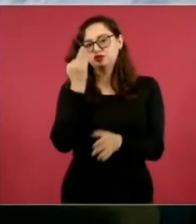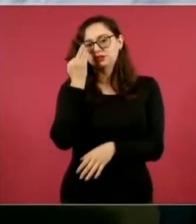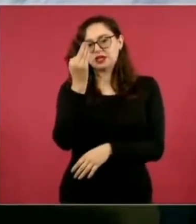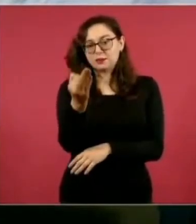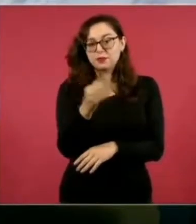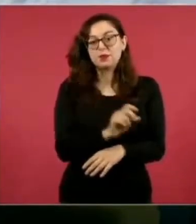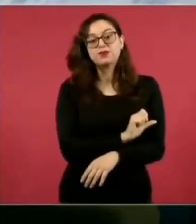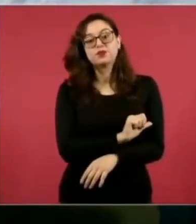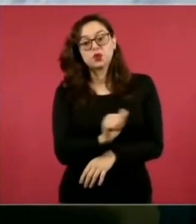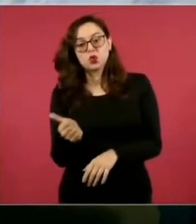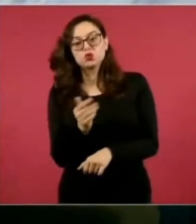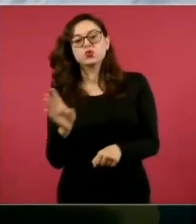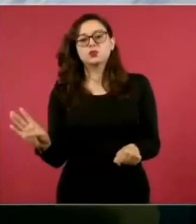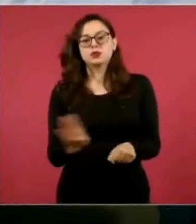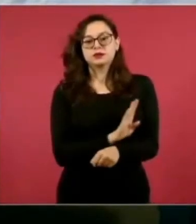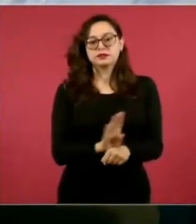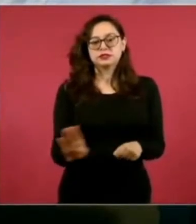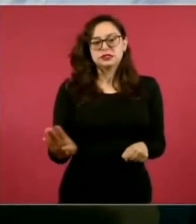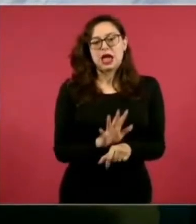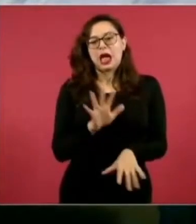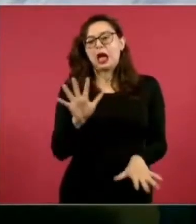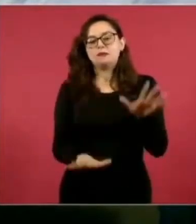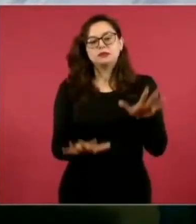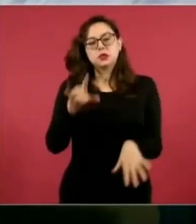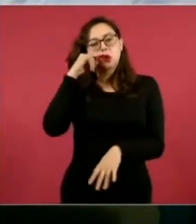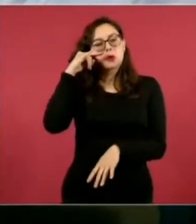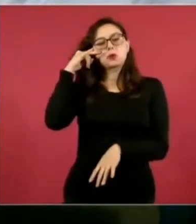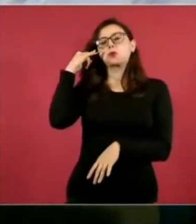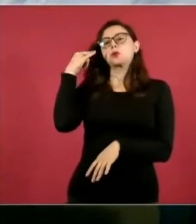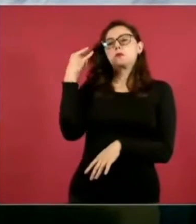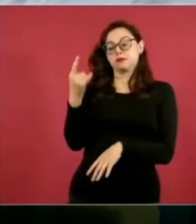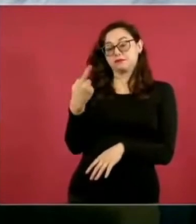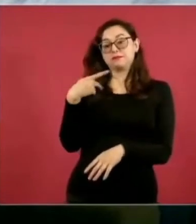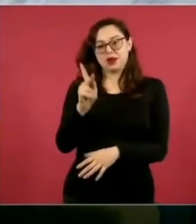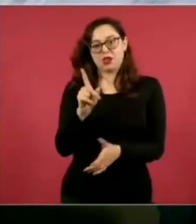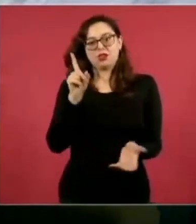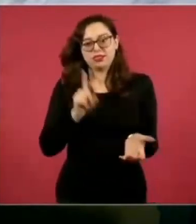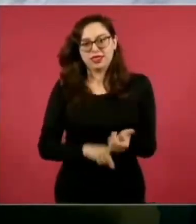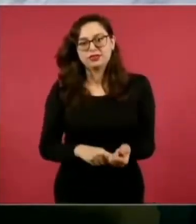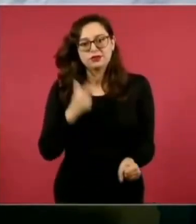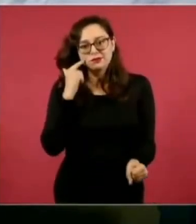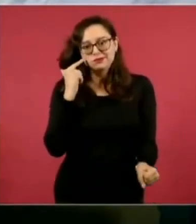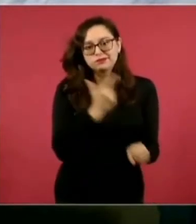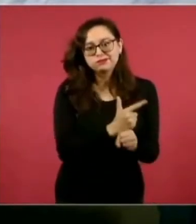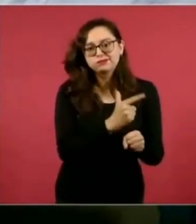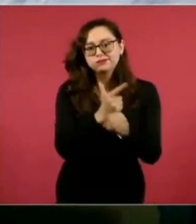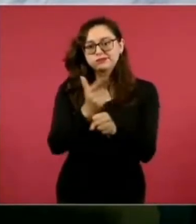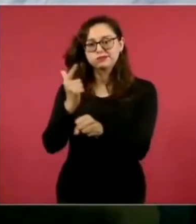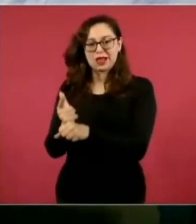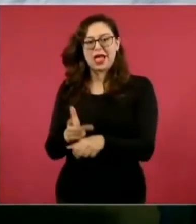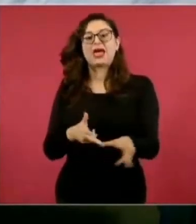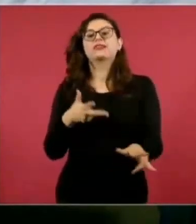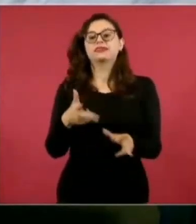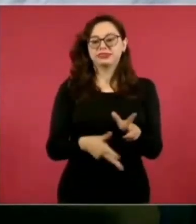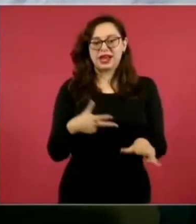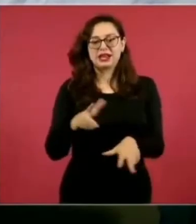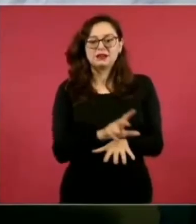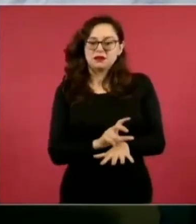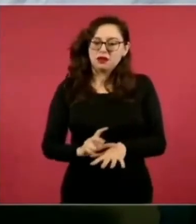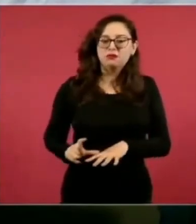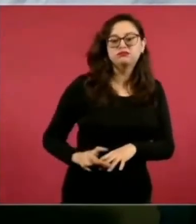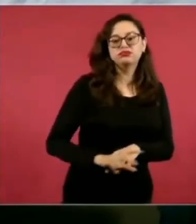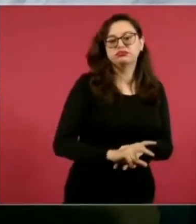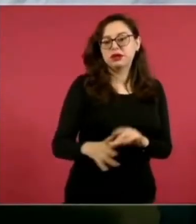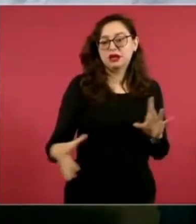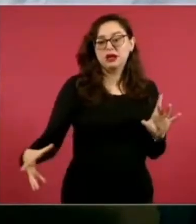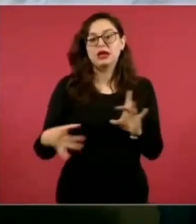que a veces no son tan visibles, pero es la vinculación que tiene el tren con la maravillosa isla de Cozumel. Hemos